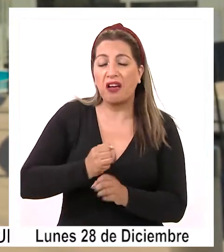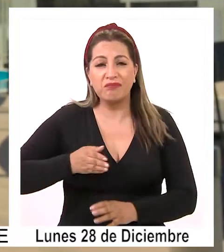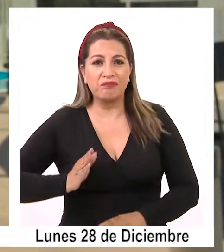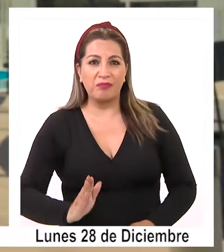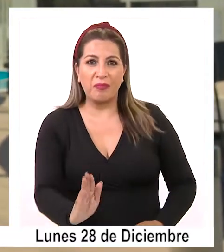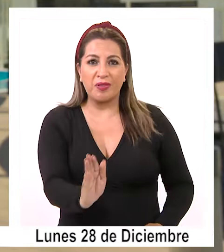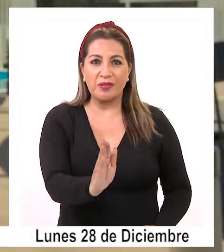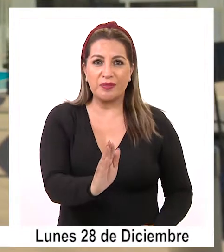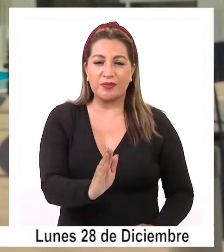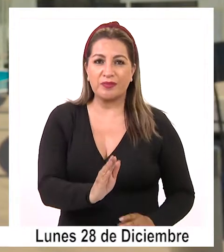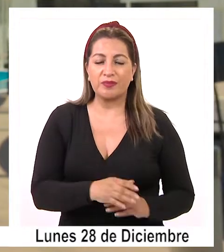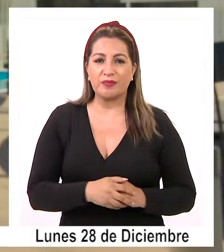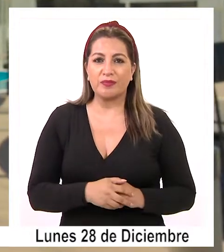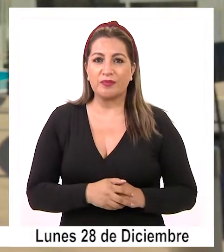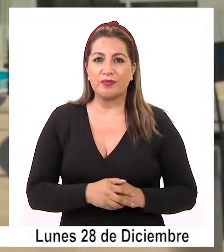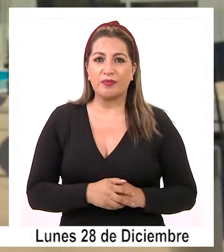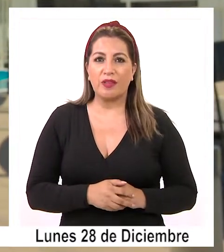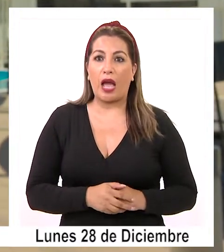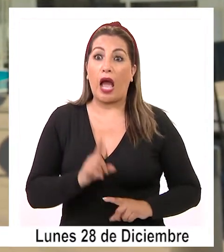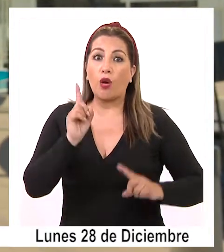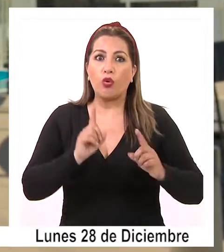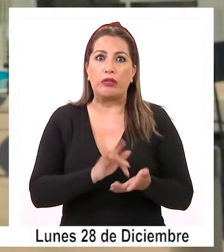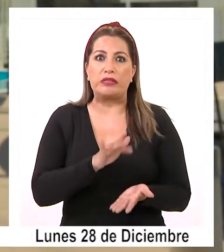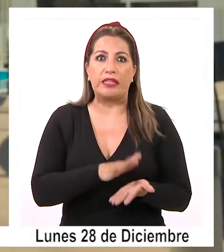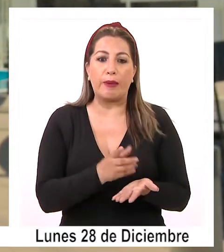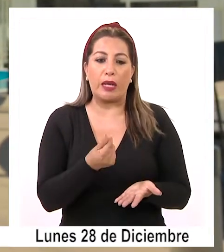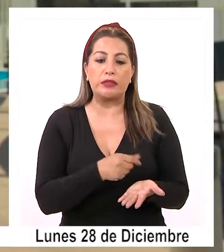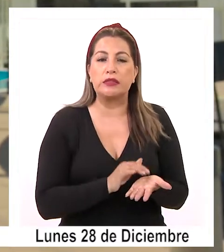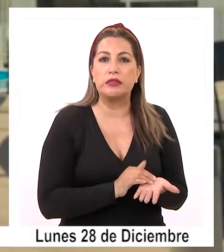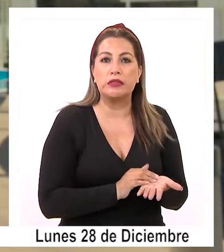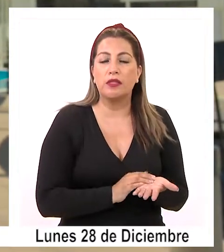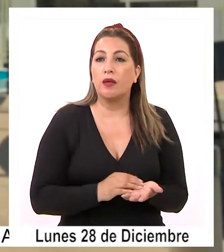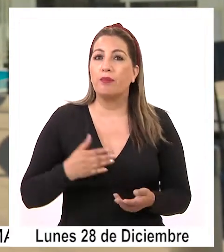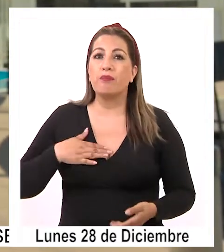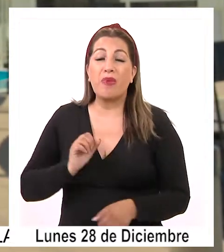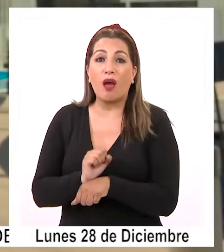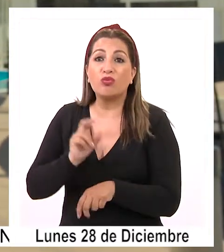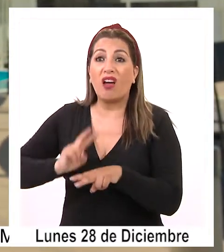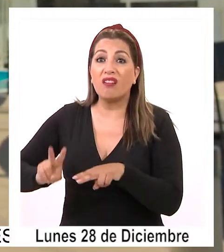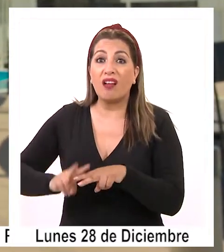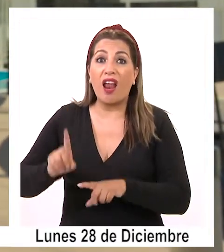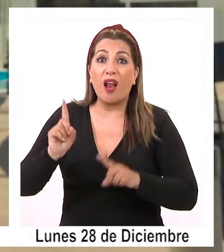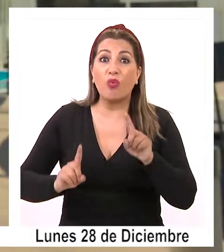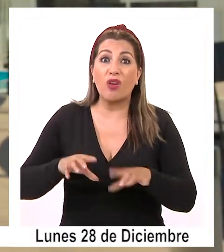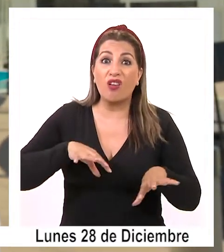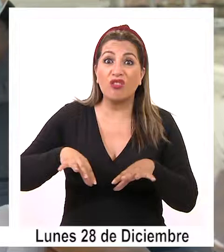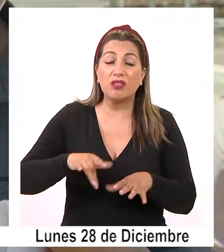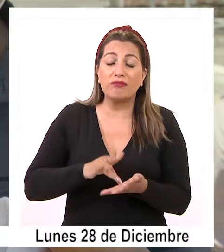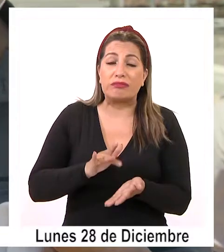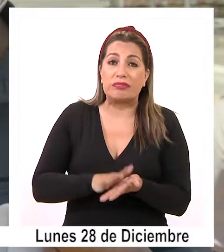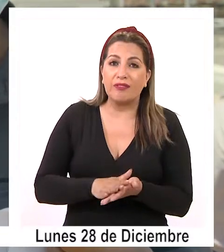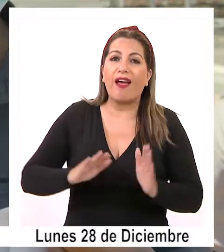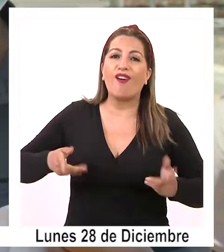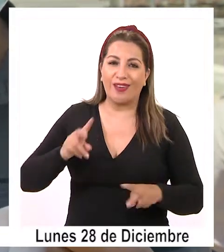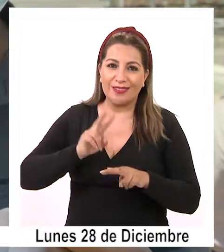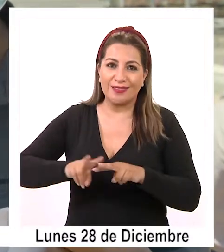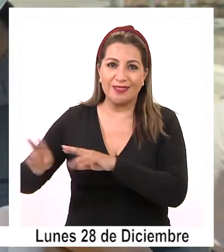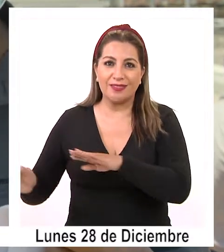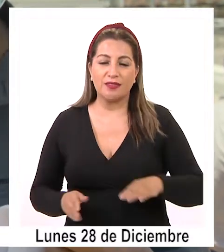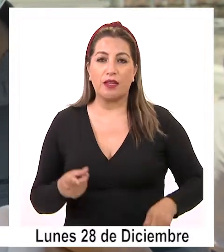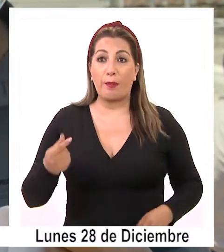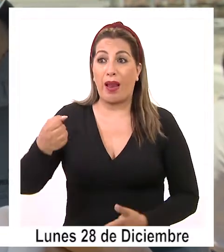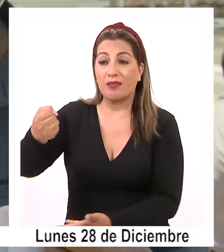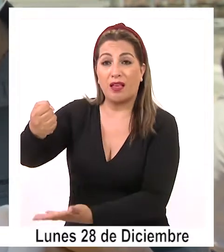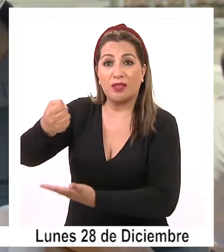y poder, como es, saldar cuentas, arreglar vehículos, hacer tantas cosas que han quedado pendientes. Este impulso